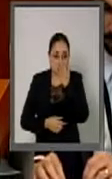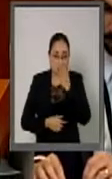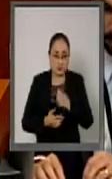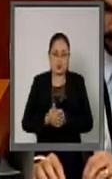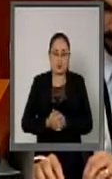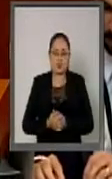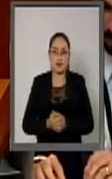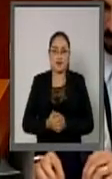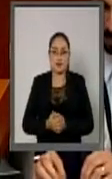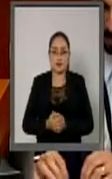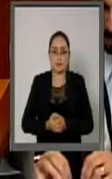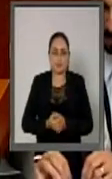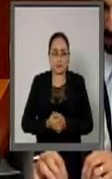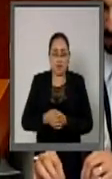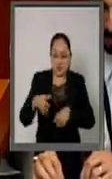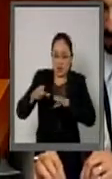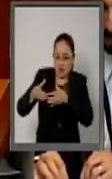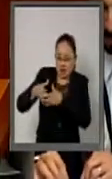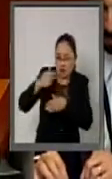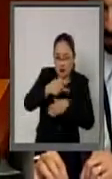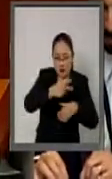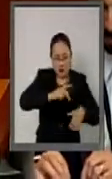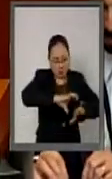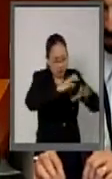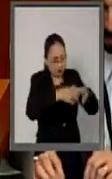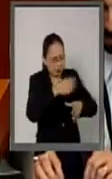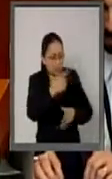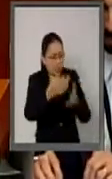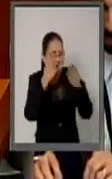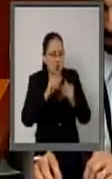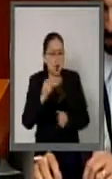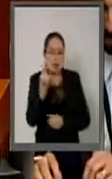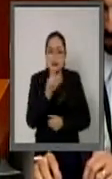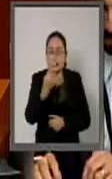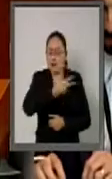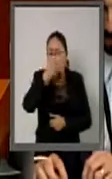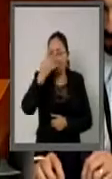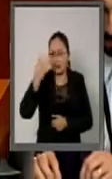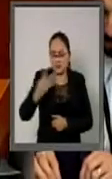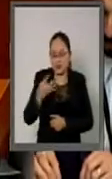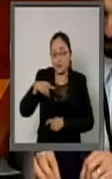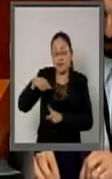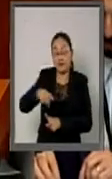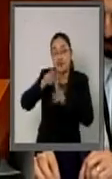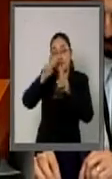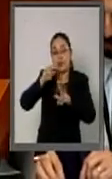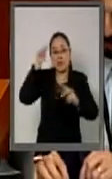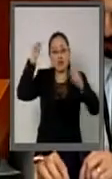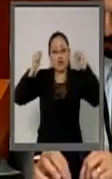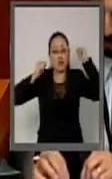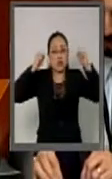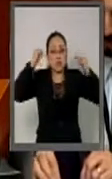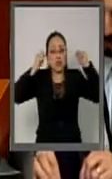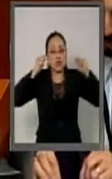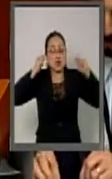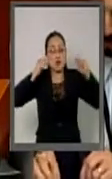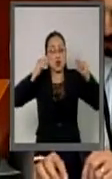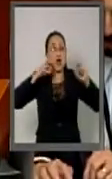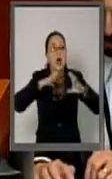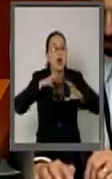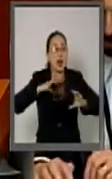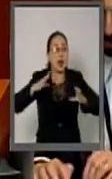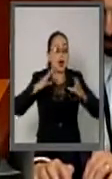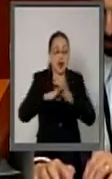Pacífico y sus residentes extranjeros permanentes y el turismo a México de nuestros tres